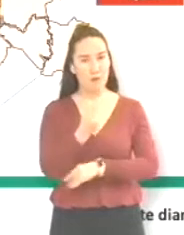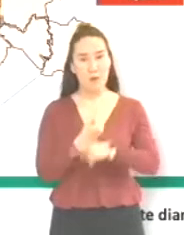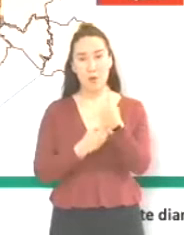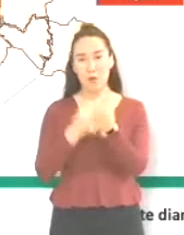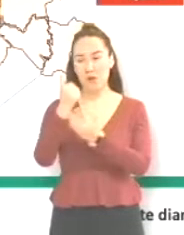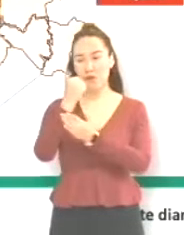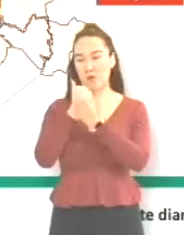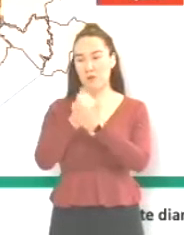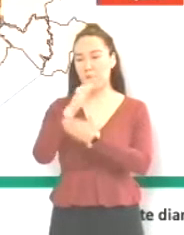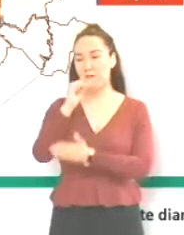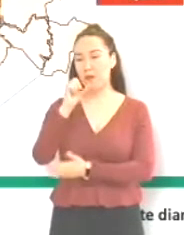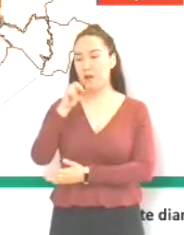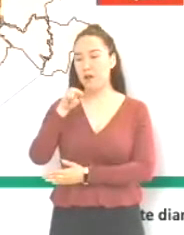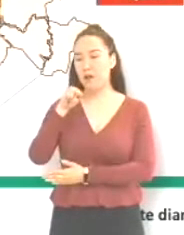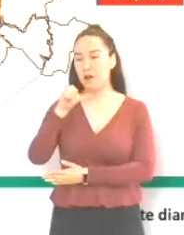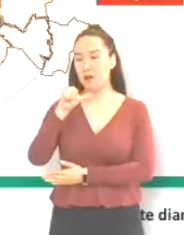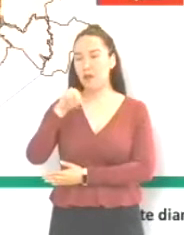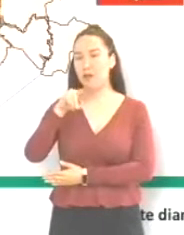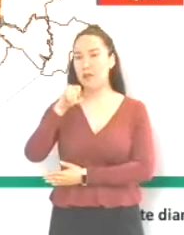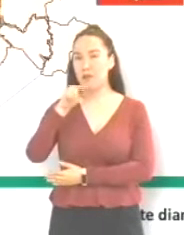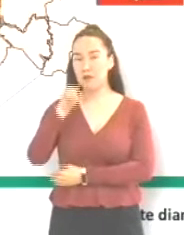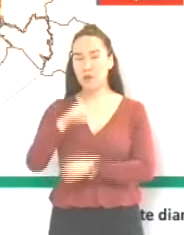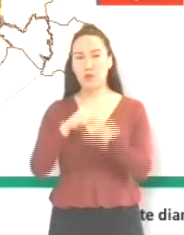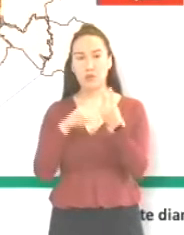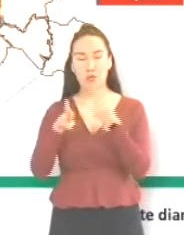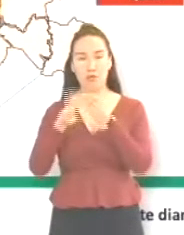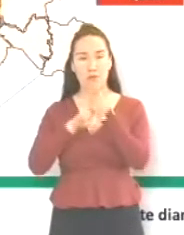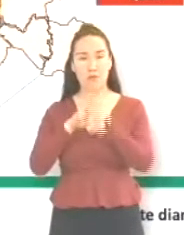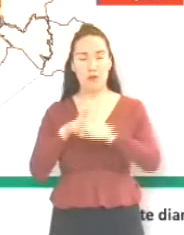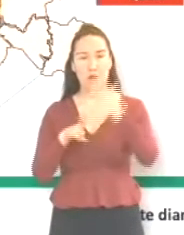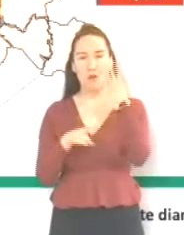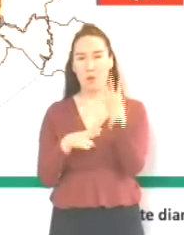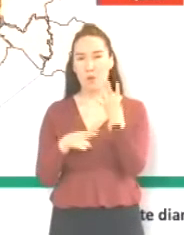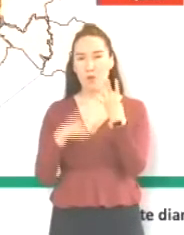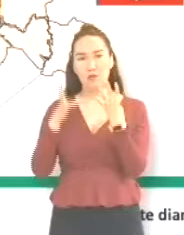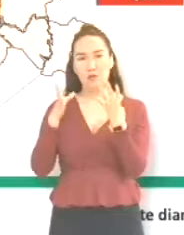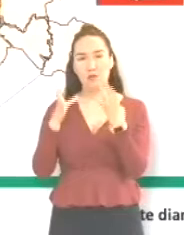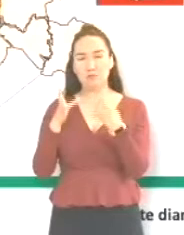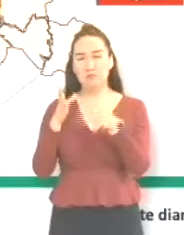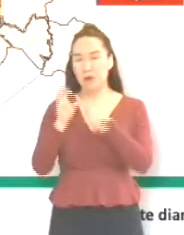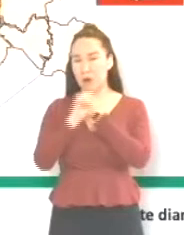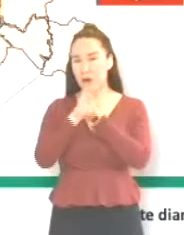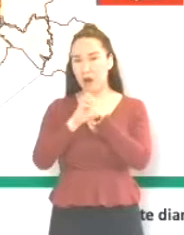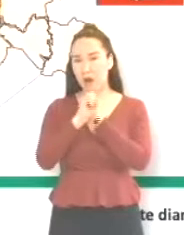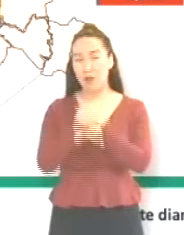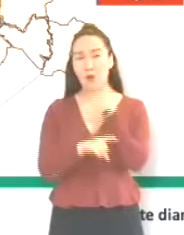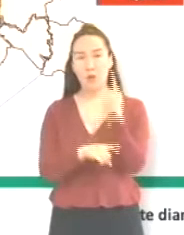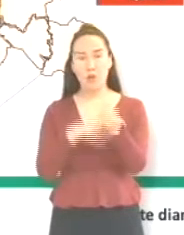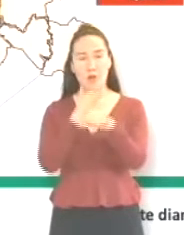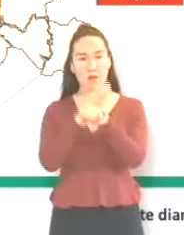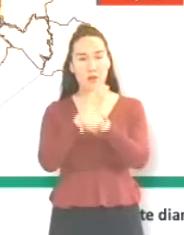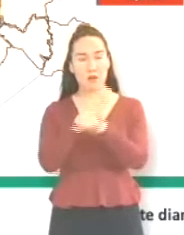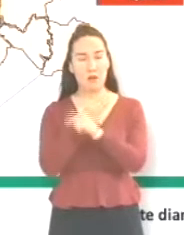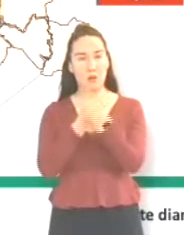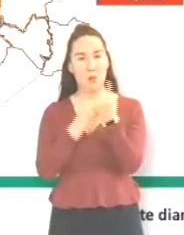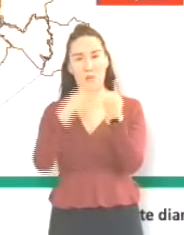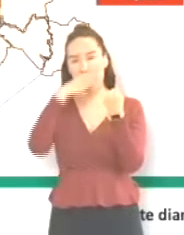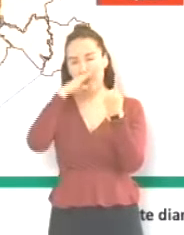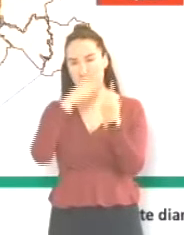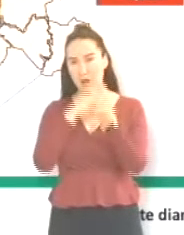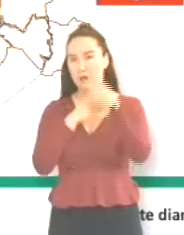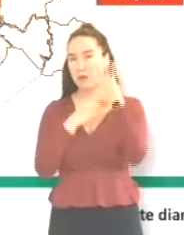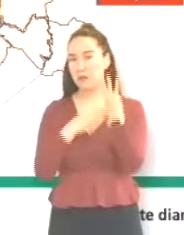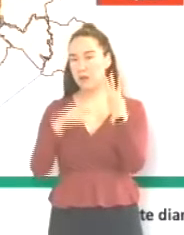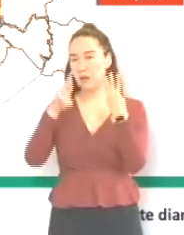de Ciudad Fernández, dos de Río Verde, cuatro de Cárdenas, una de Cerritos, una persona más de Ciudad del Maíz, tres de Rayón,